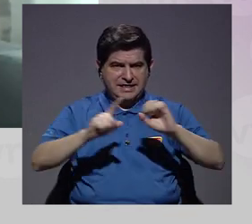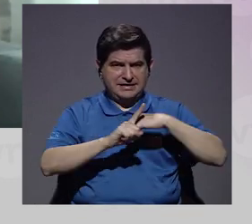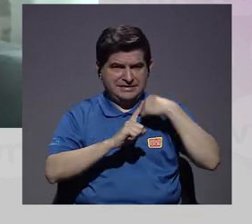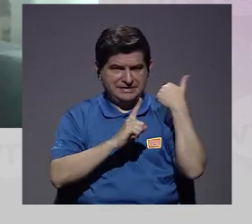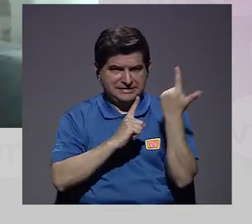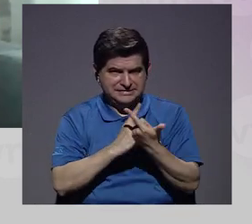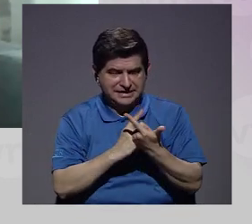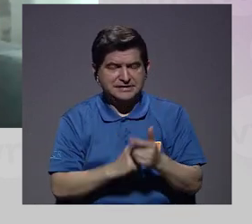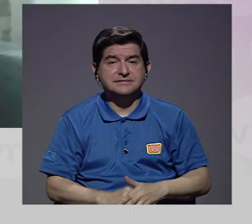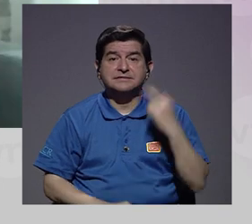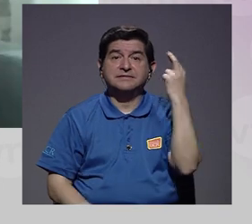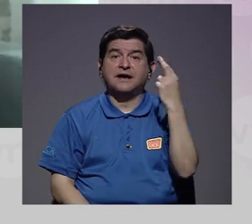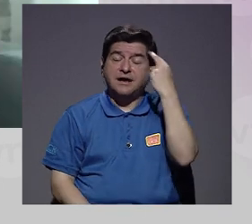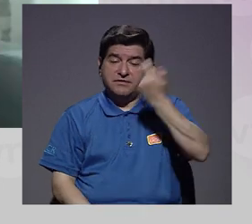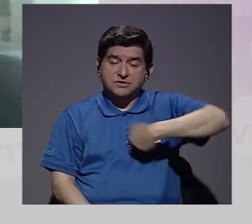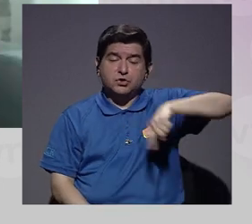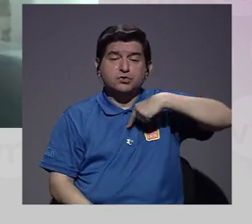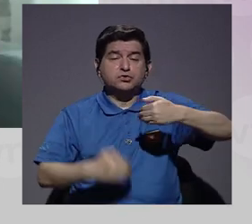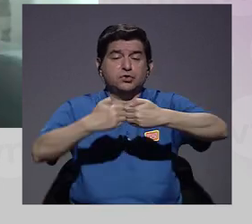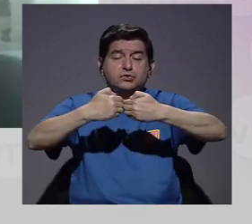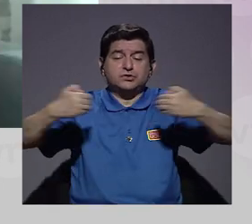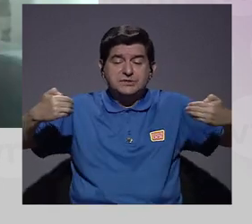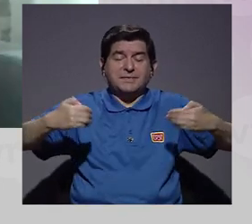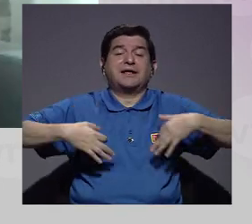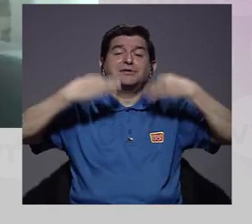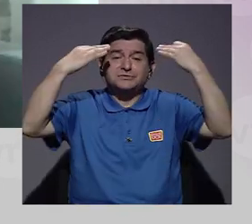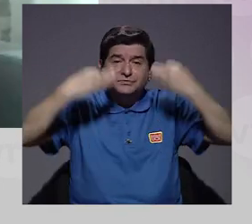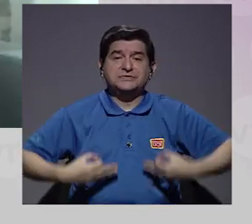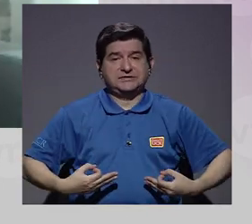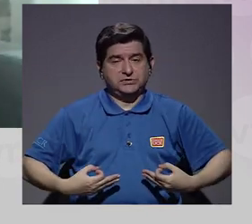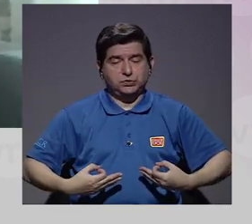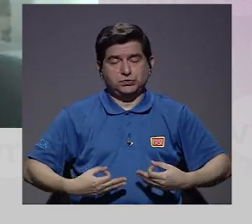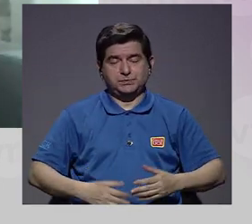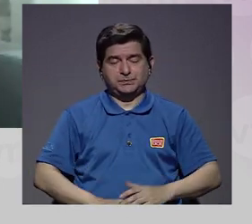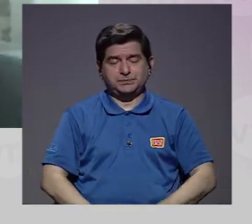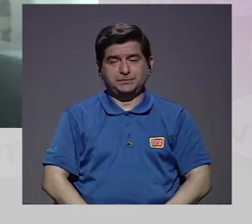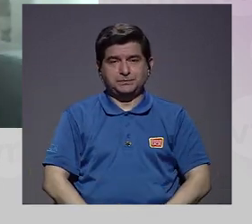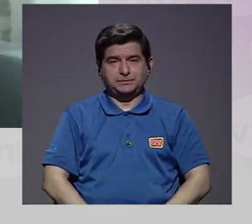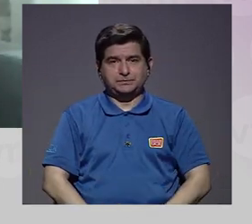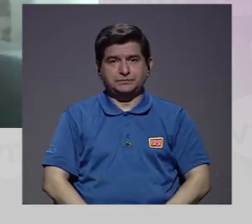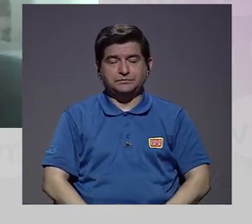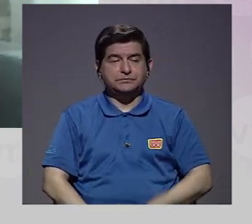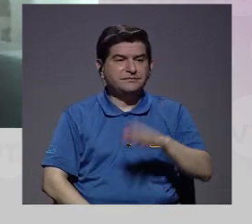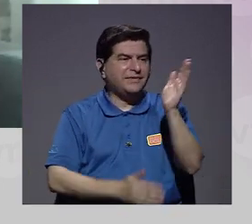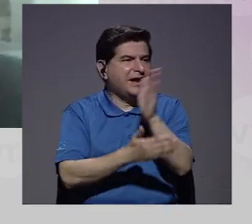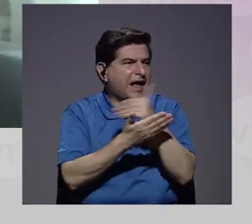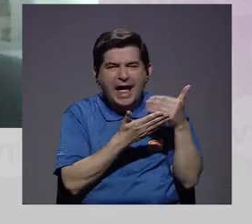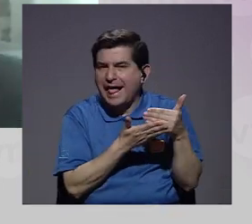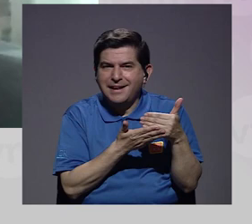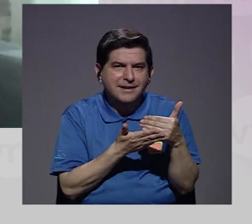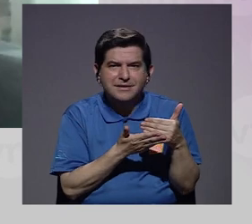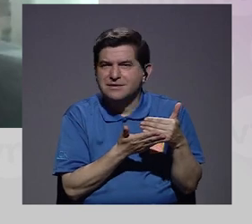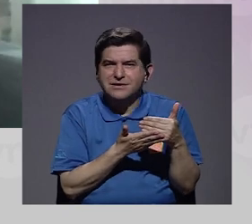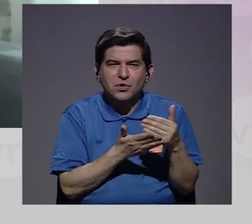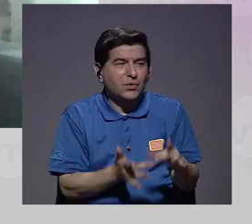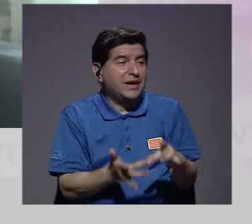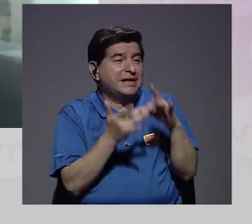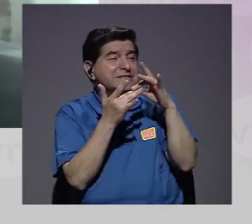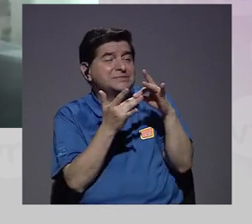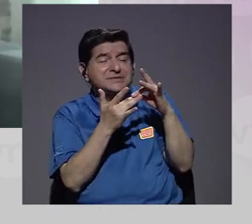social, por cuanto estamos separados físicamente, ¿verdad? Es decir, hay algo,